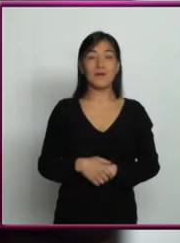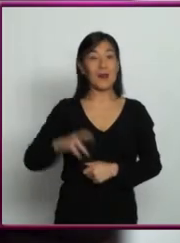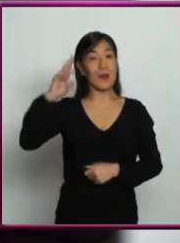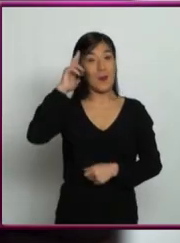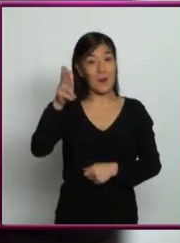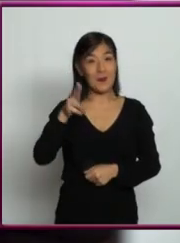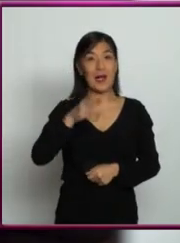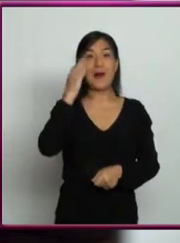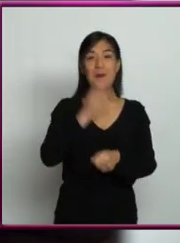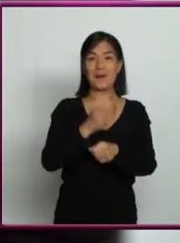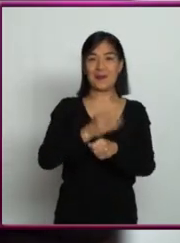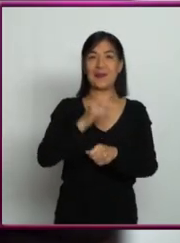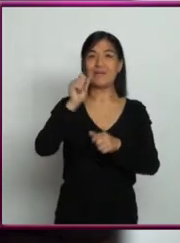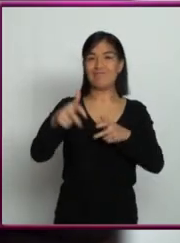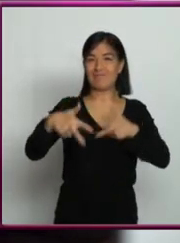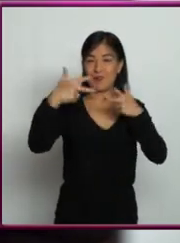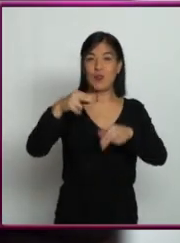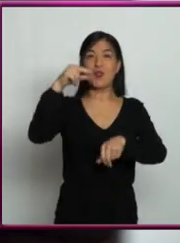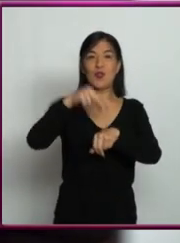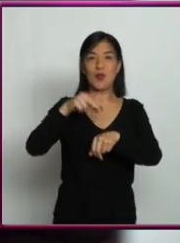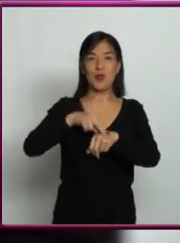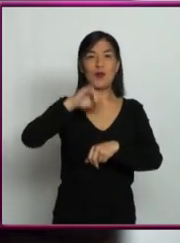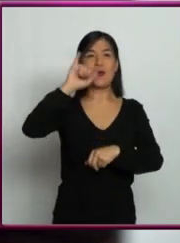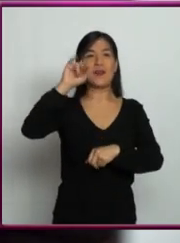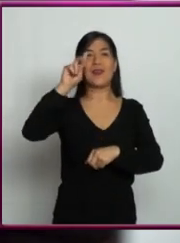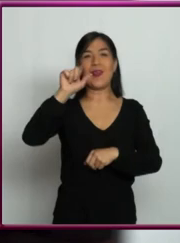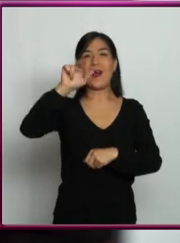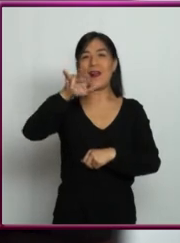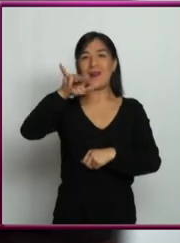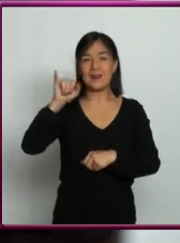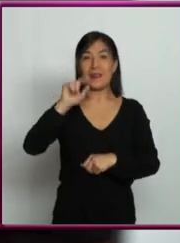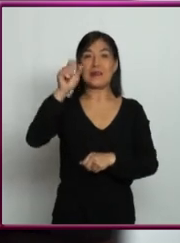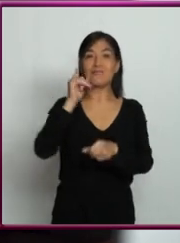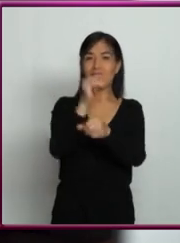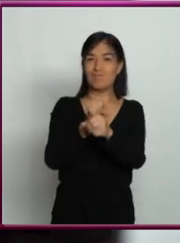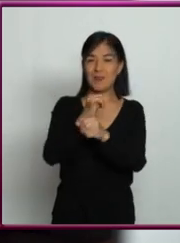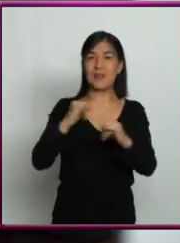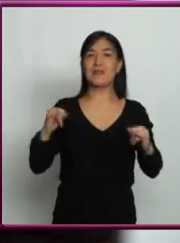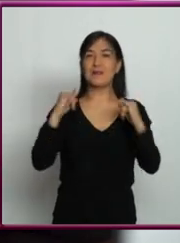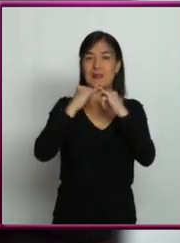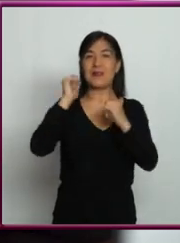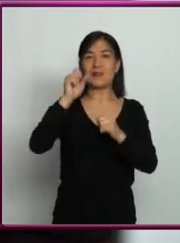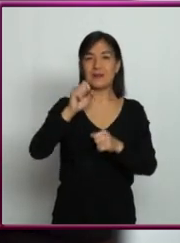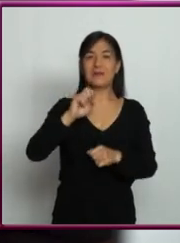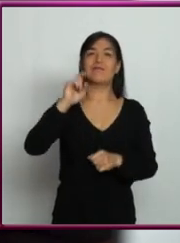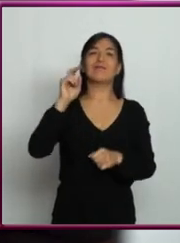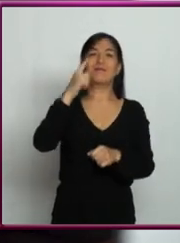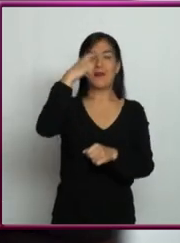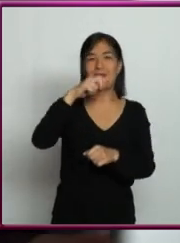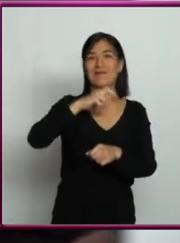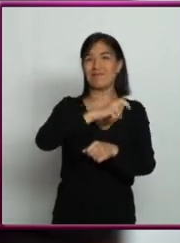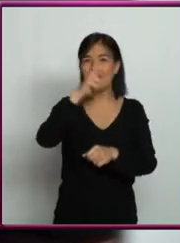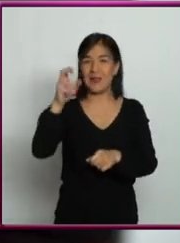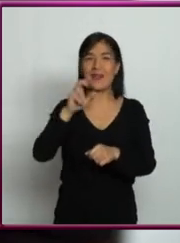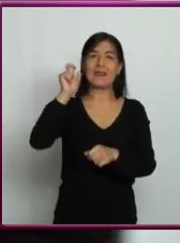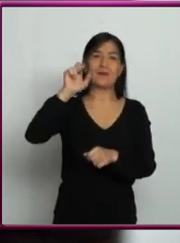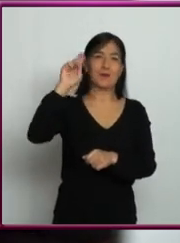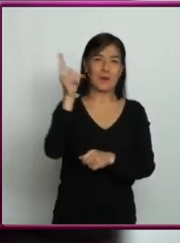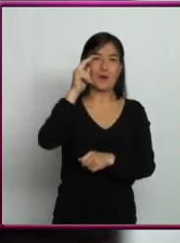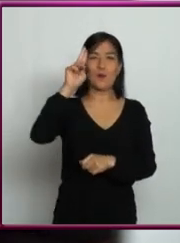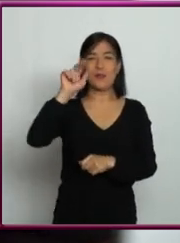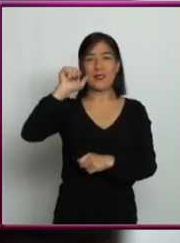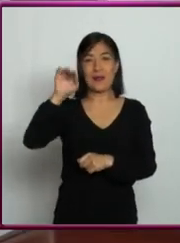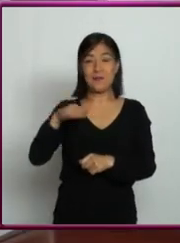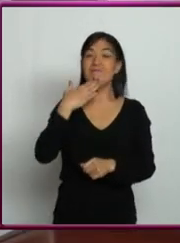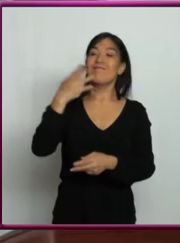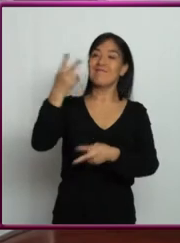¡Hola! Estamos con el Dr. Danny Pash, investigador del Instituto de Astronomía de la Universidad Nacional Autónoma de México. Bienvenido, doctor.